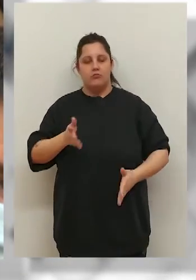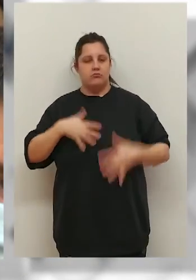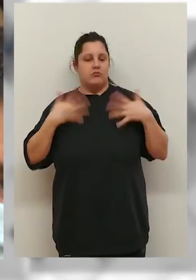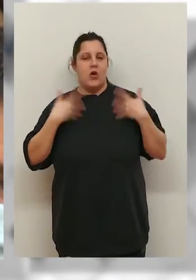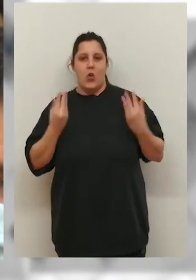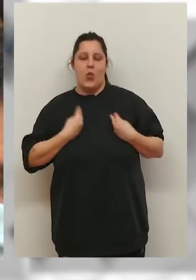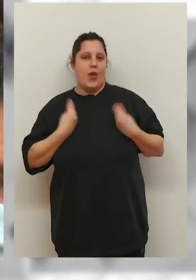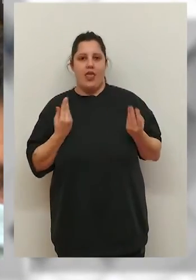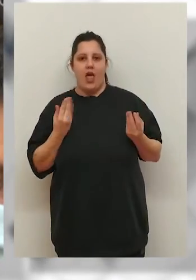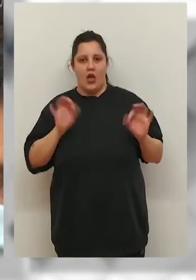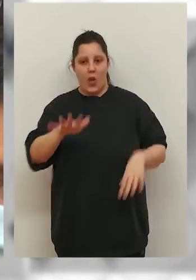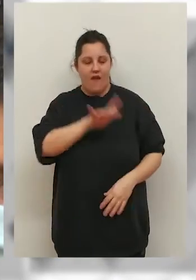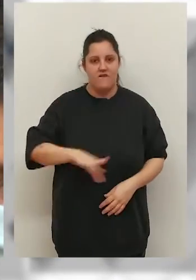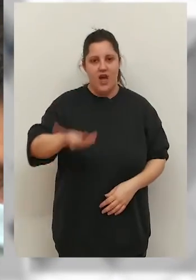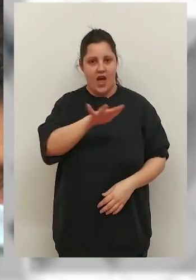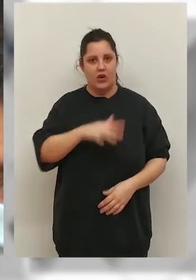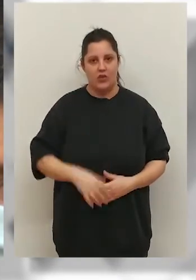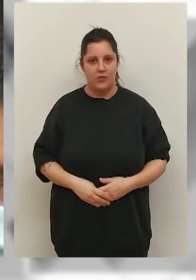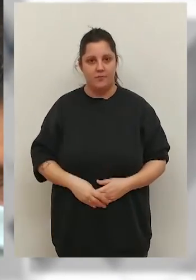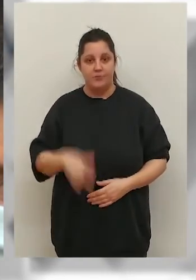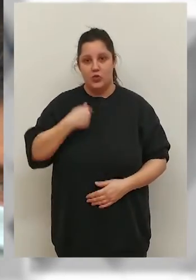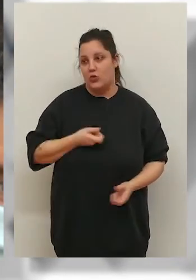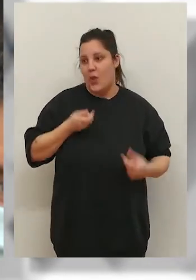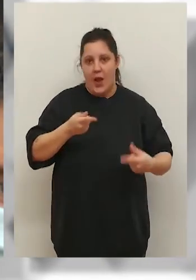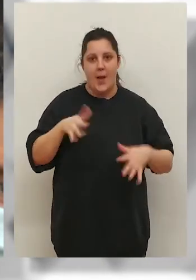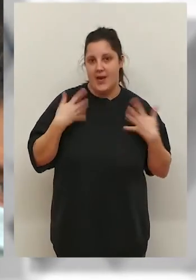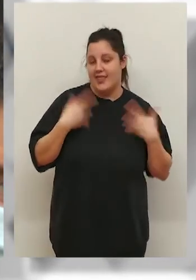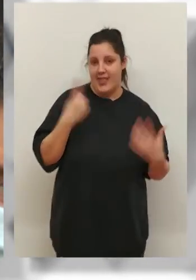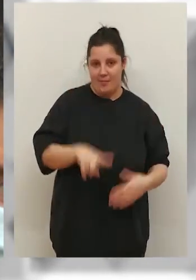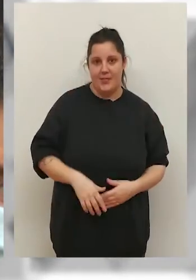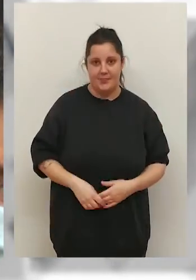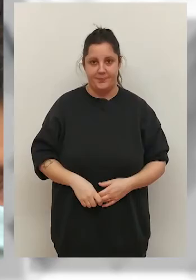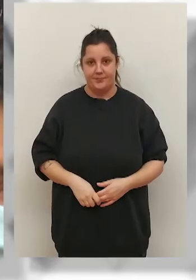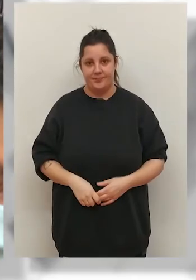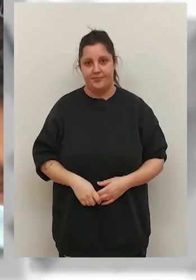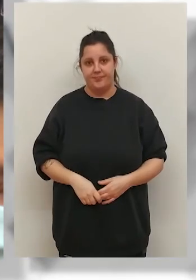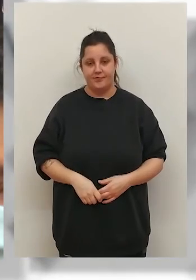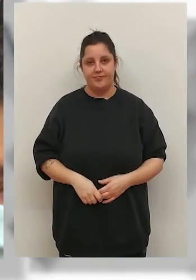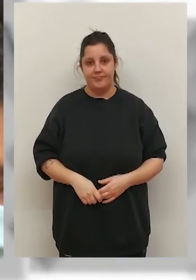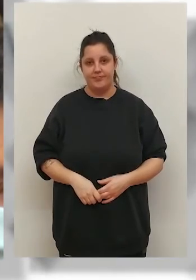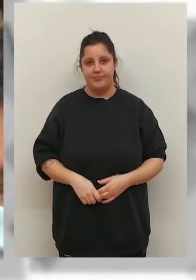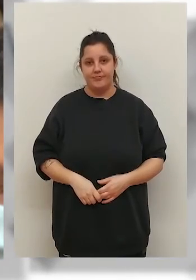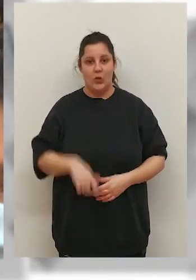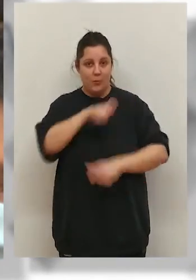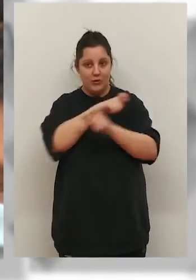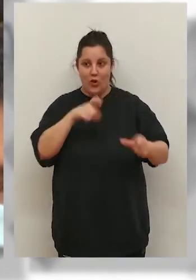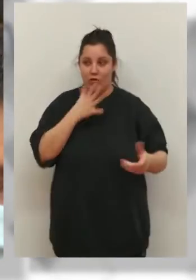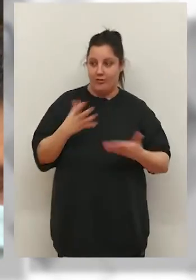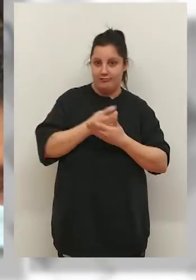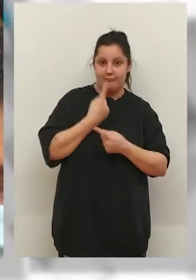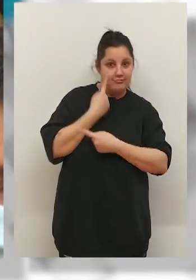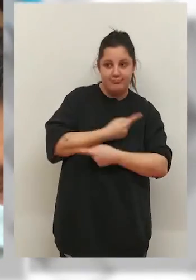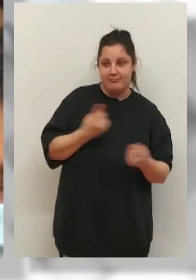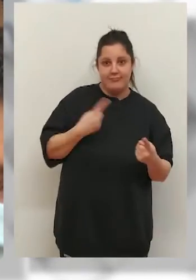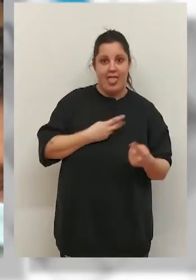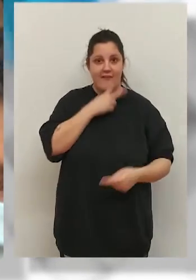para nosotros nos da mucha vida, igual que el barrio nos da vida a nosotros, y nosotros damos mucha vida al barrio, todas estas personas de